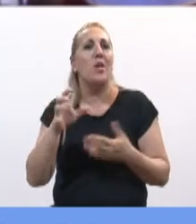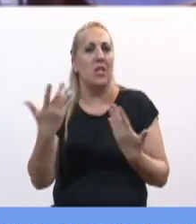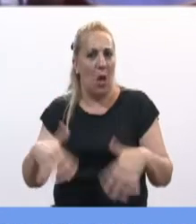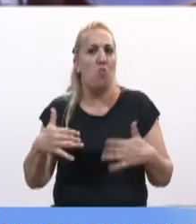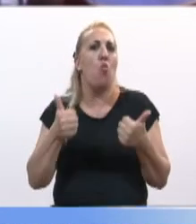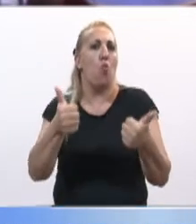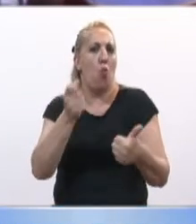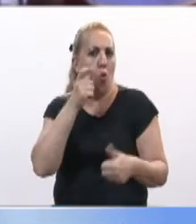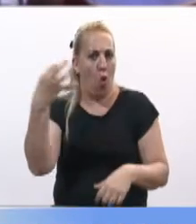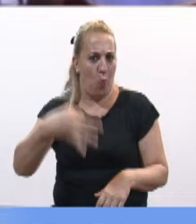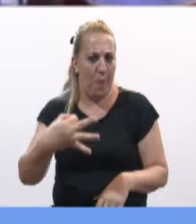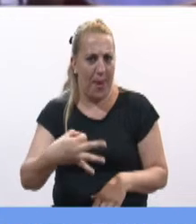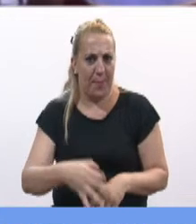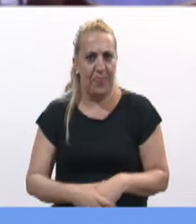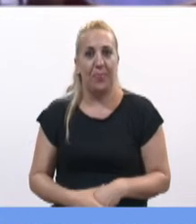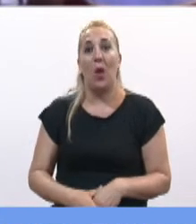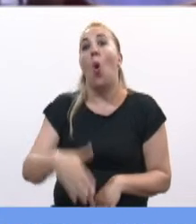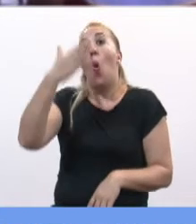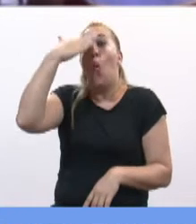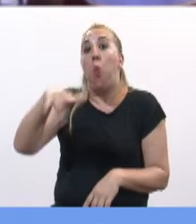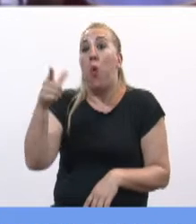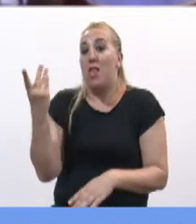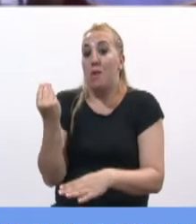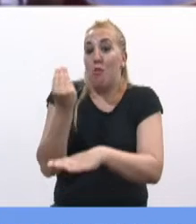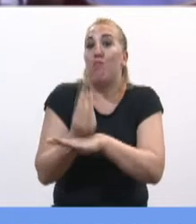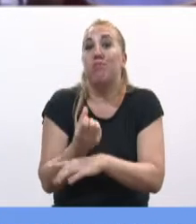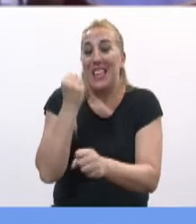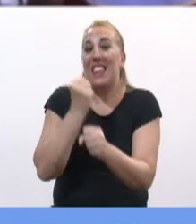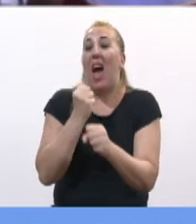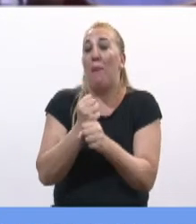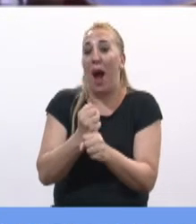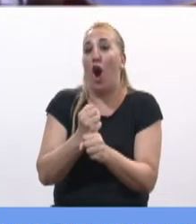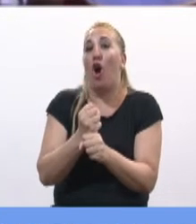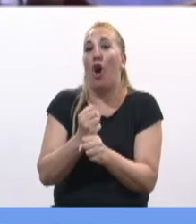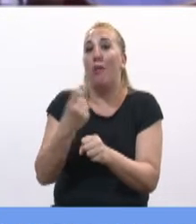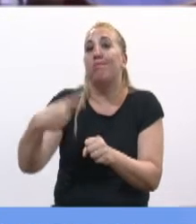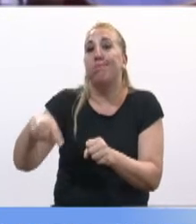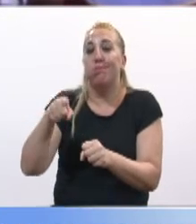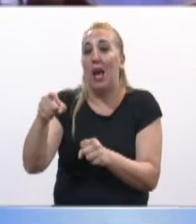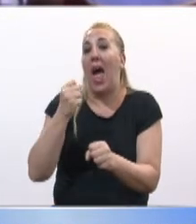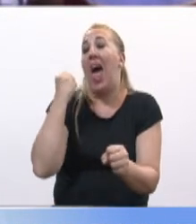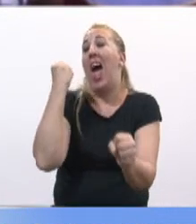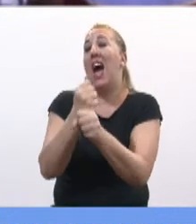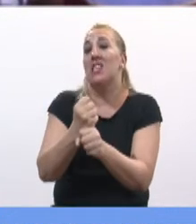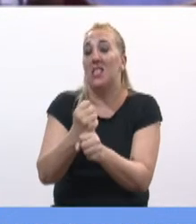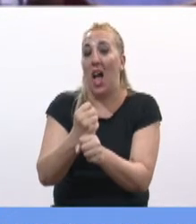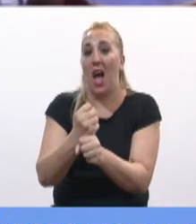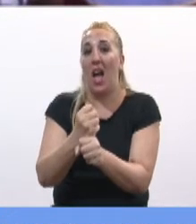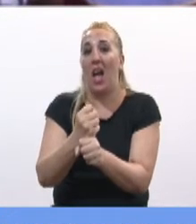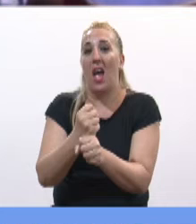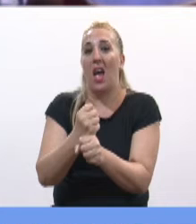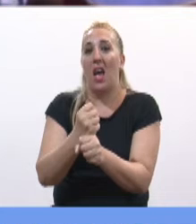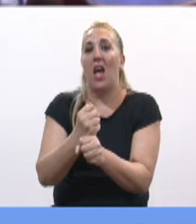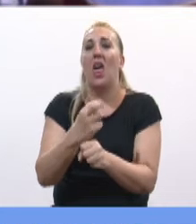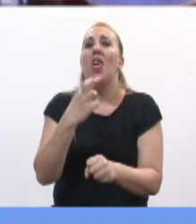Luego, el último cargo que desempeñó fue hasta el